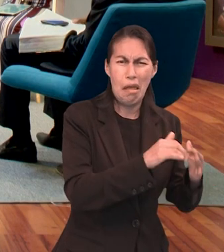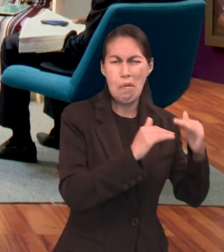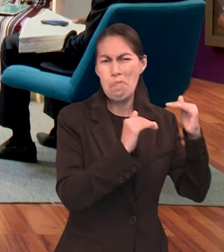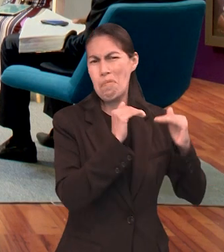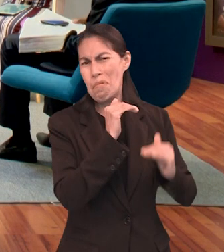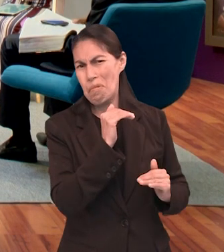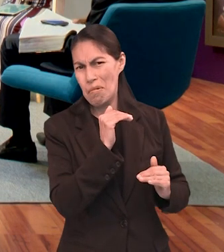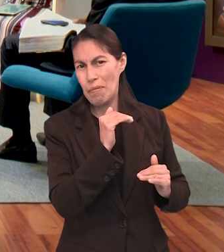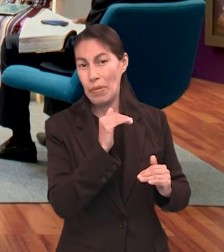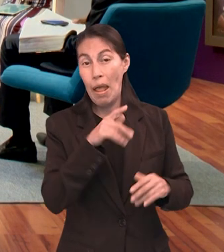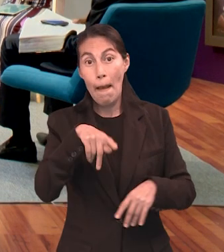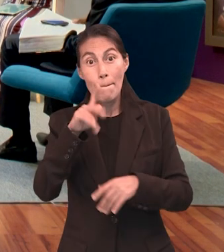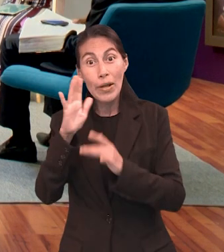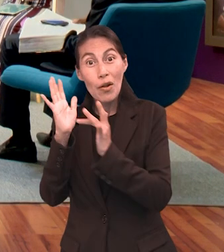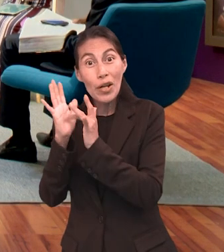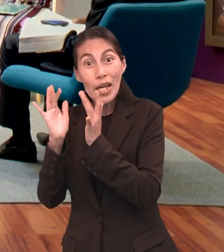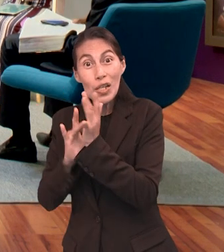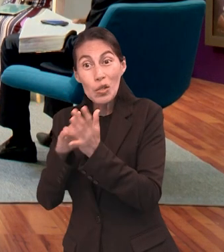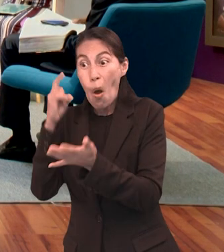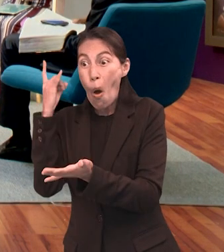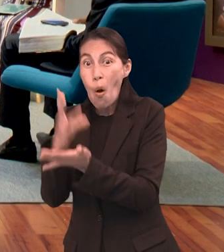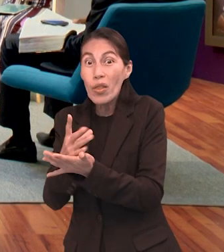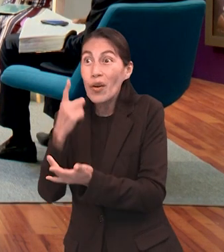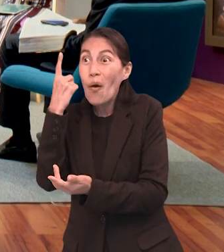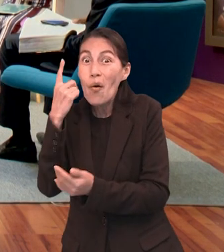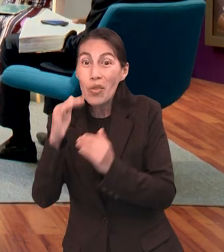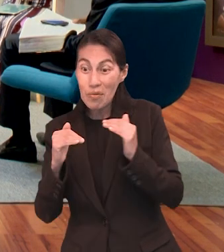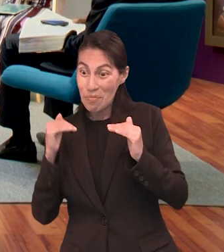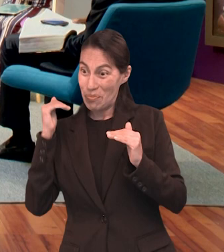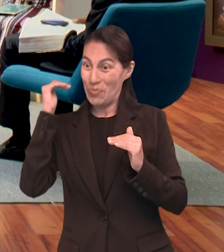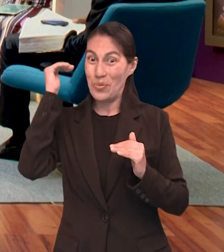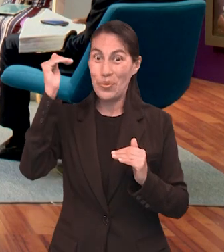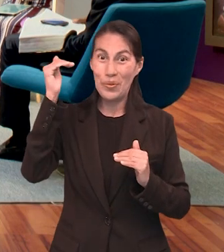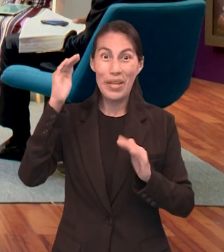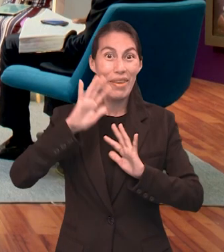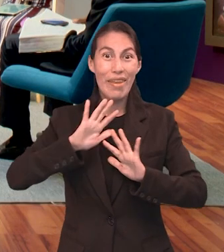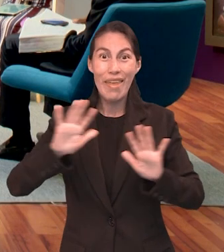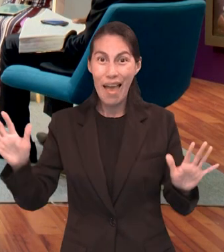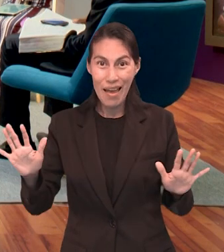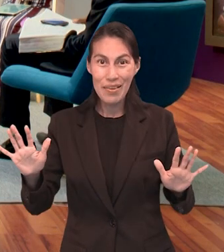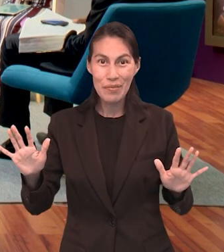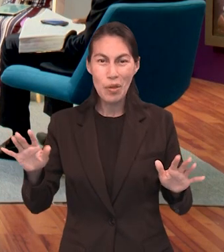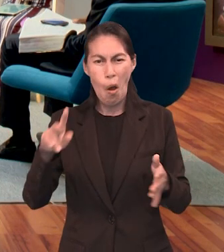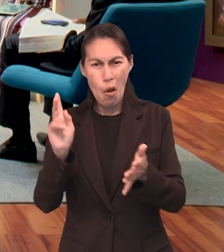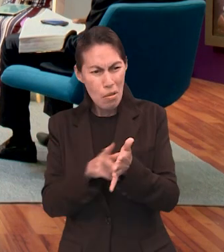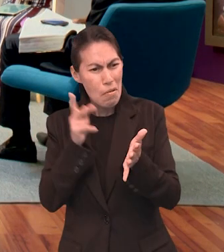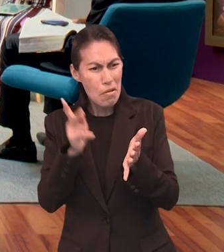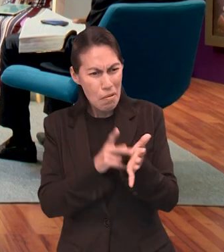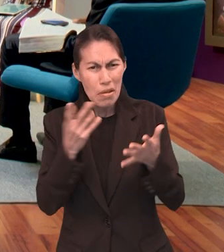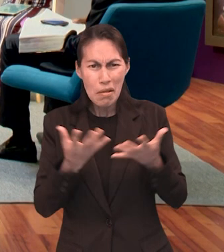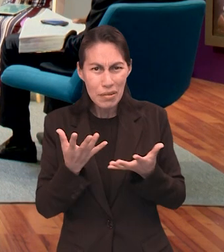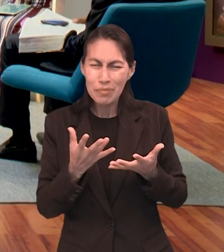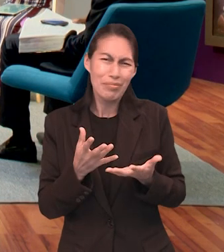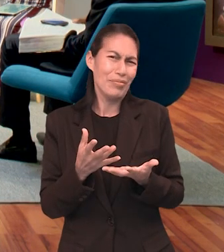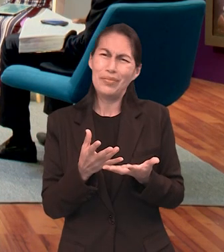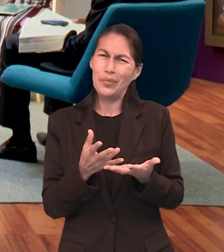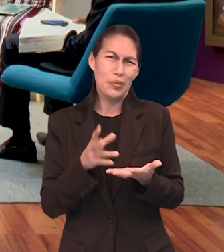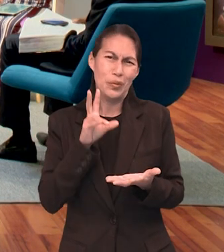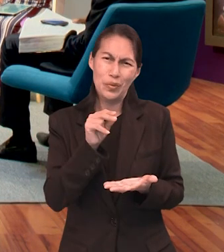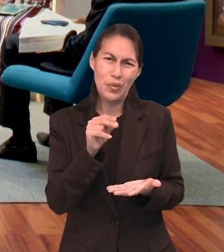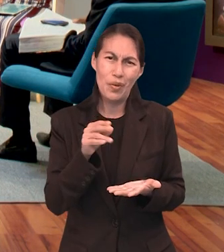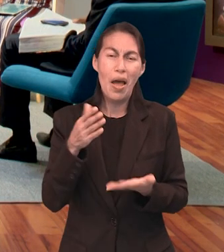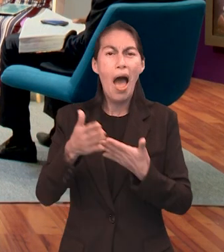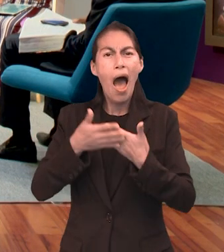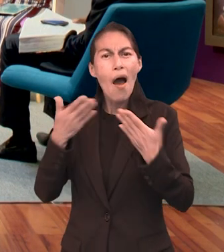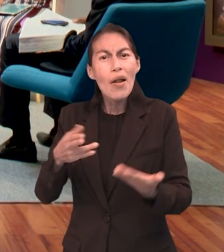antes? Es que ya se cumplió en Jesús, ya no tenemos que hacerlo, ya Jesús lo que se anunció ya se cumplió. Ahora